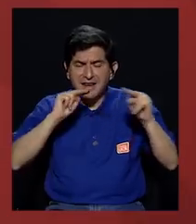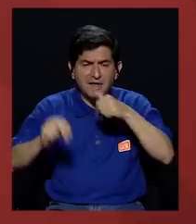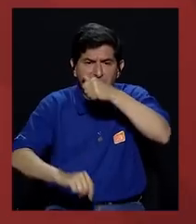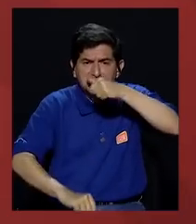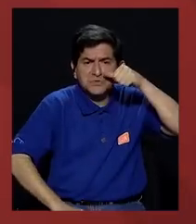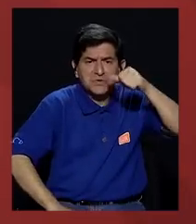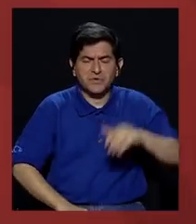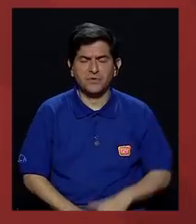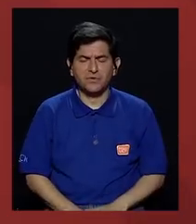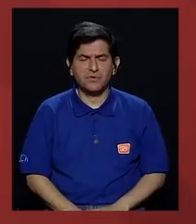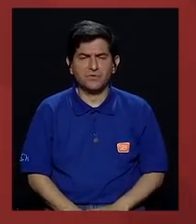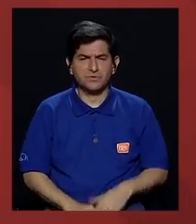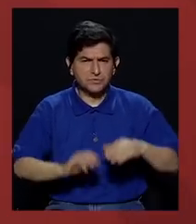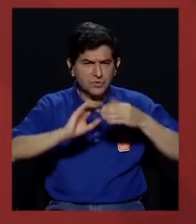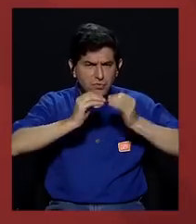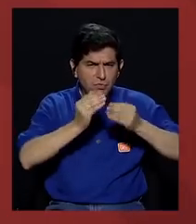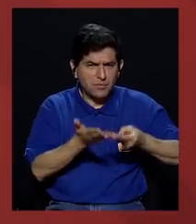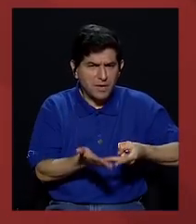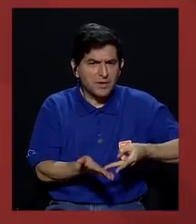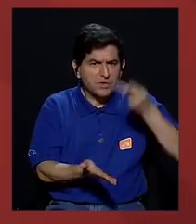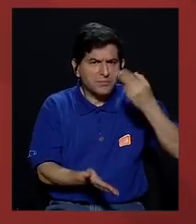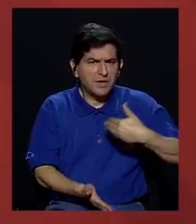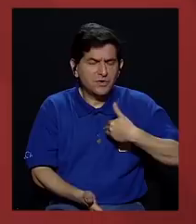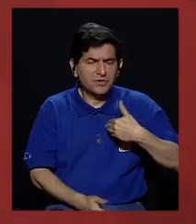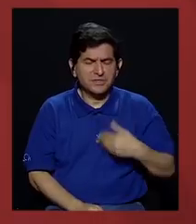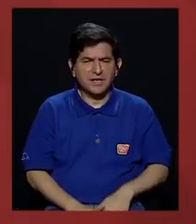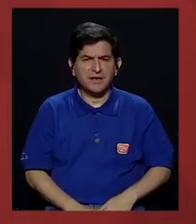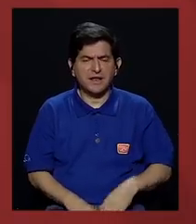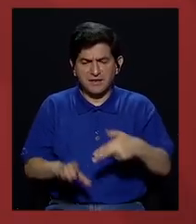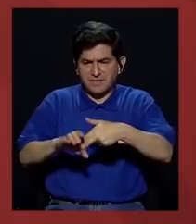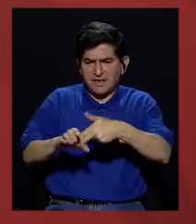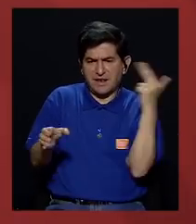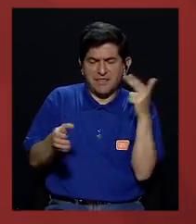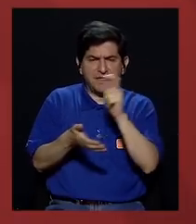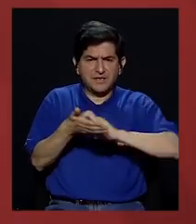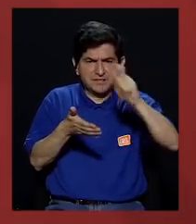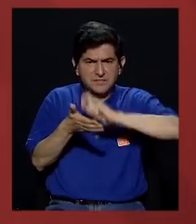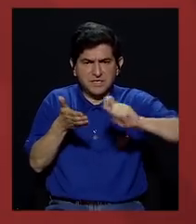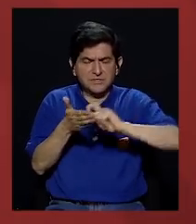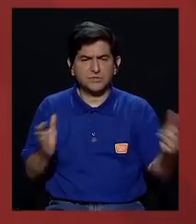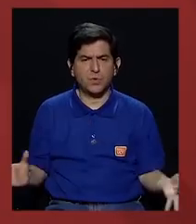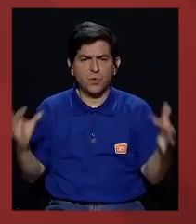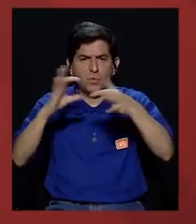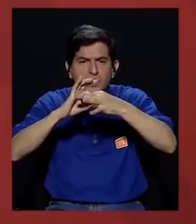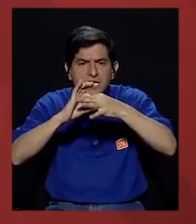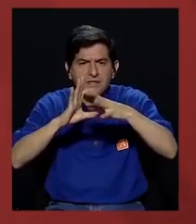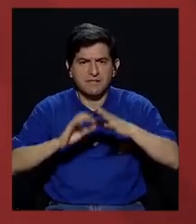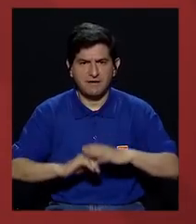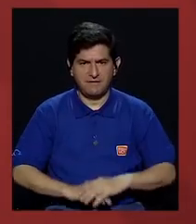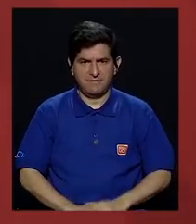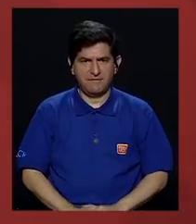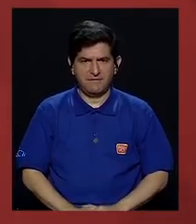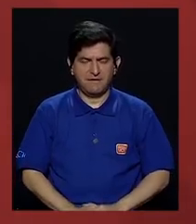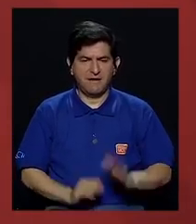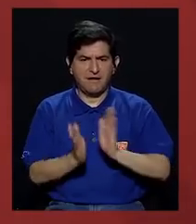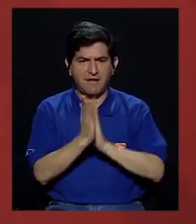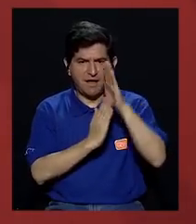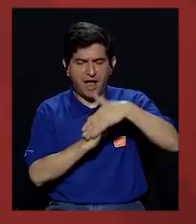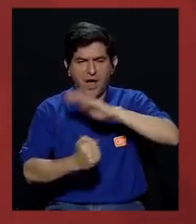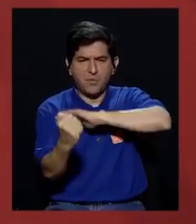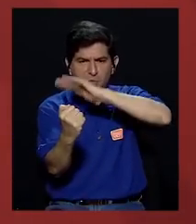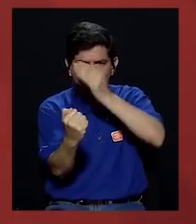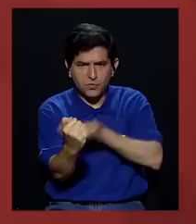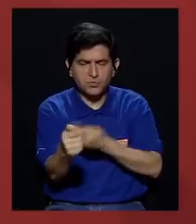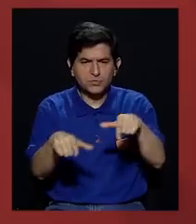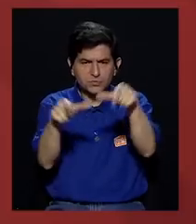narcotráfico. Hay datos muy valiosos de la deserción escolar vinculada también con abusos